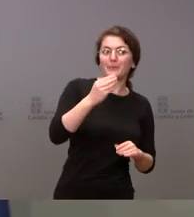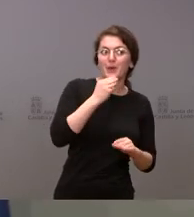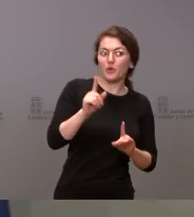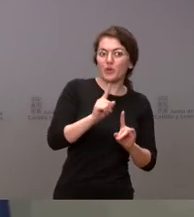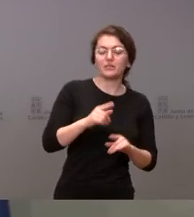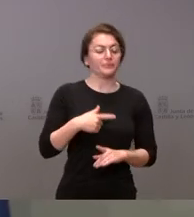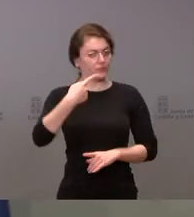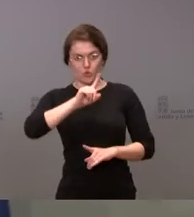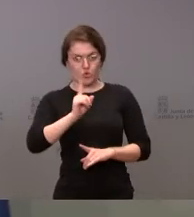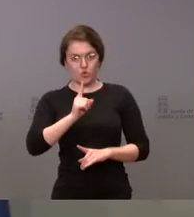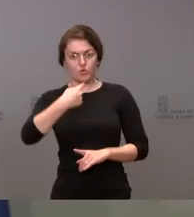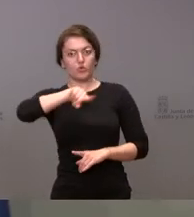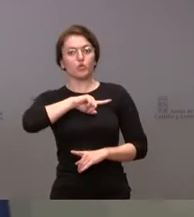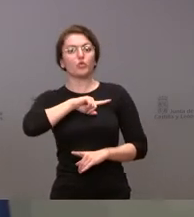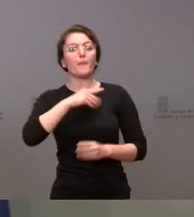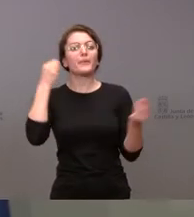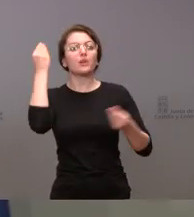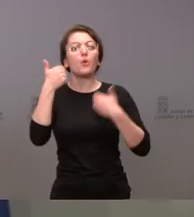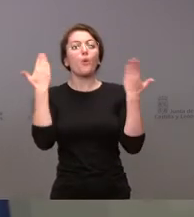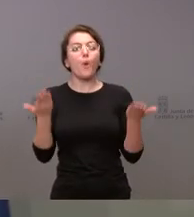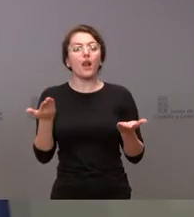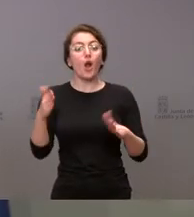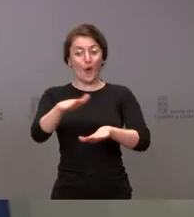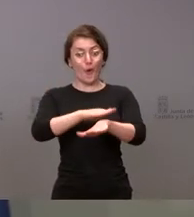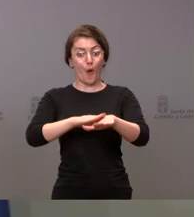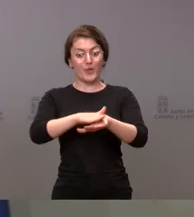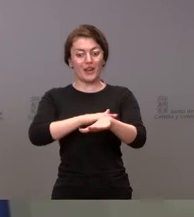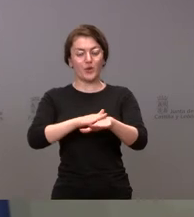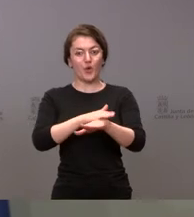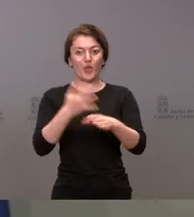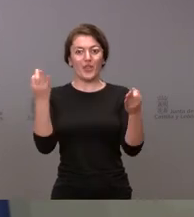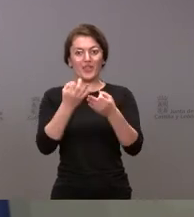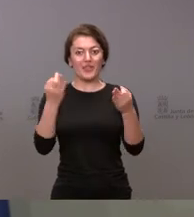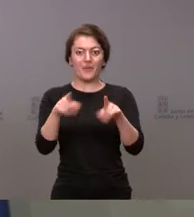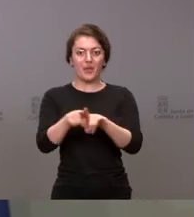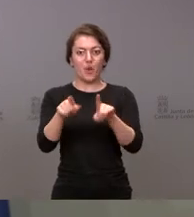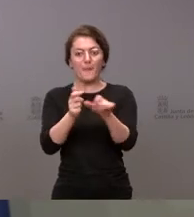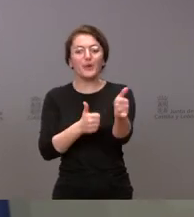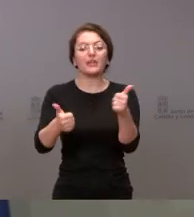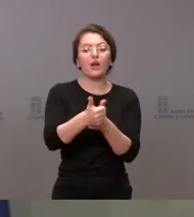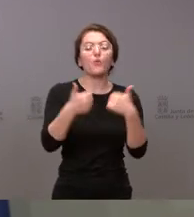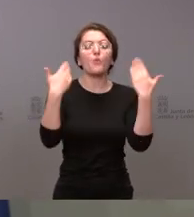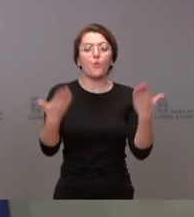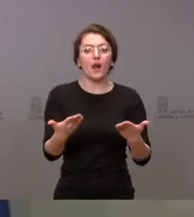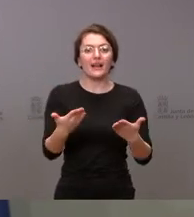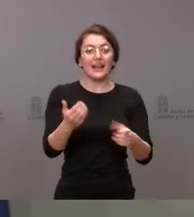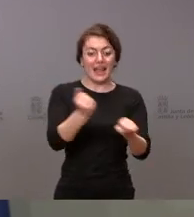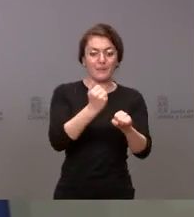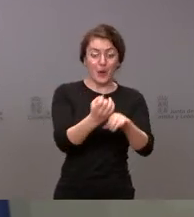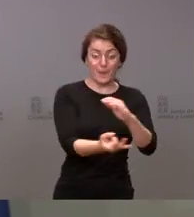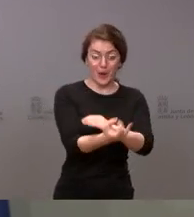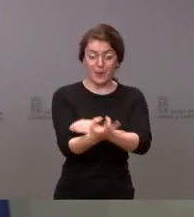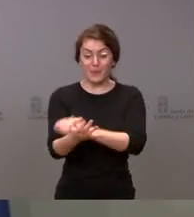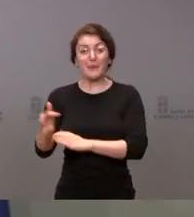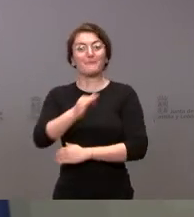para que el Gobierno otorgue prioridad a la creación de empleo y a la competitividad de España.